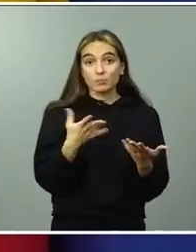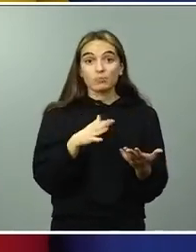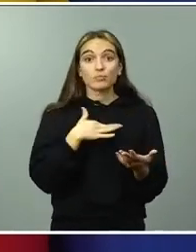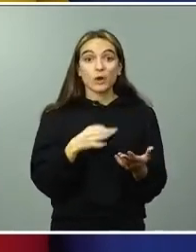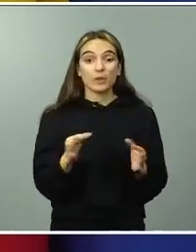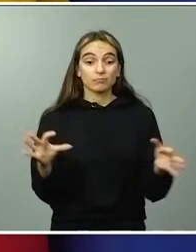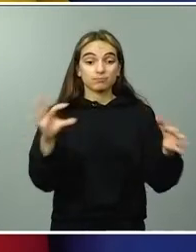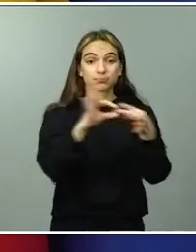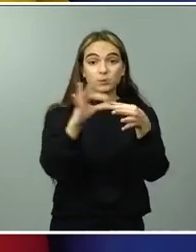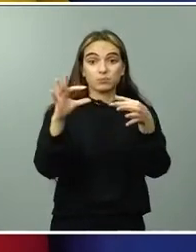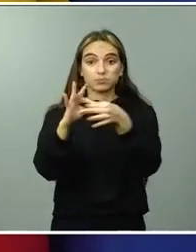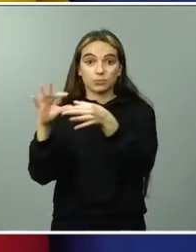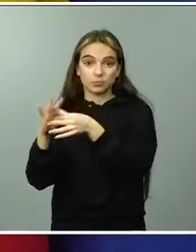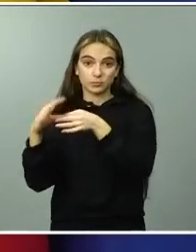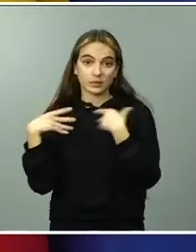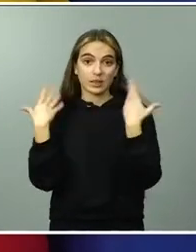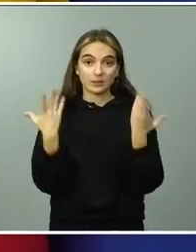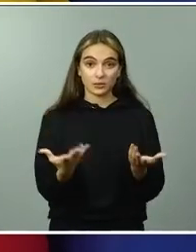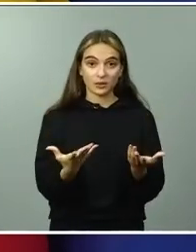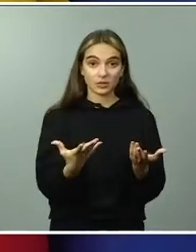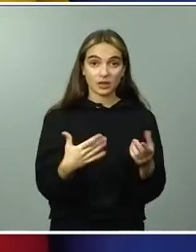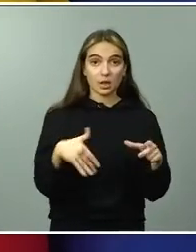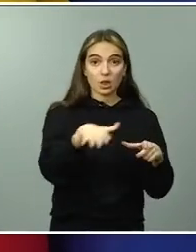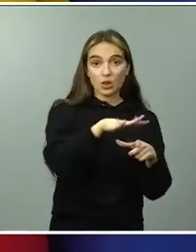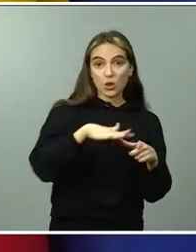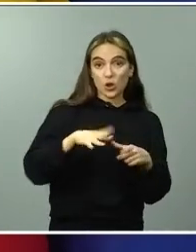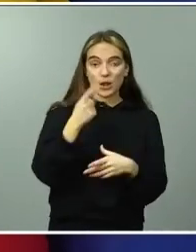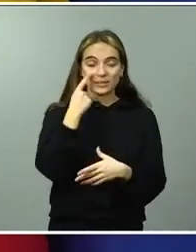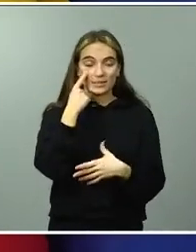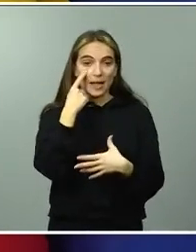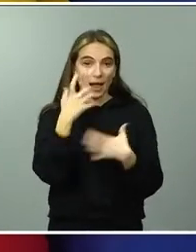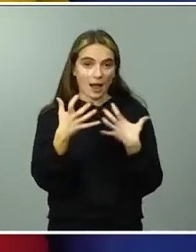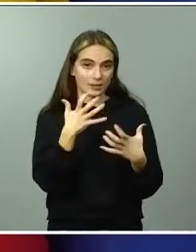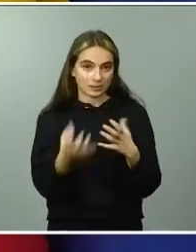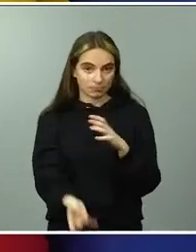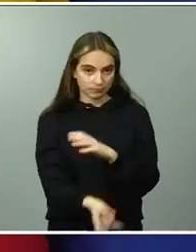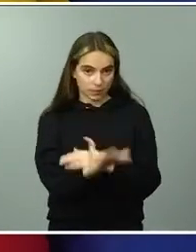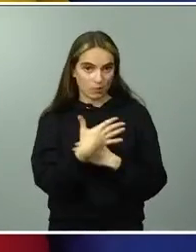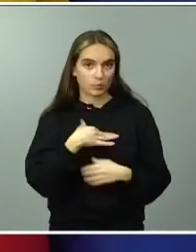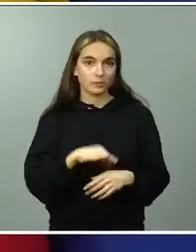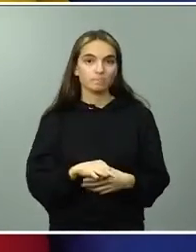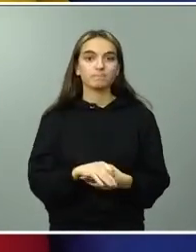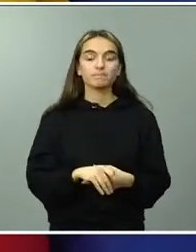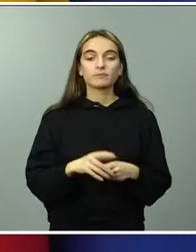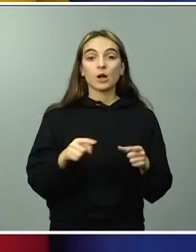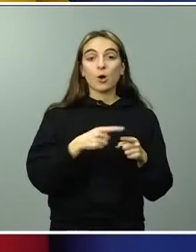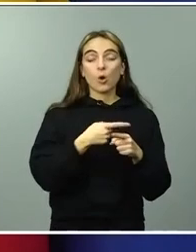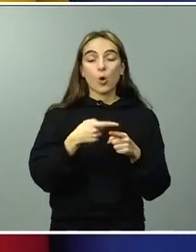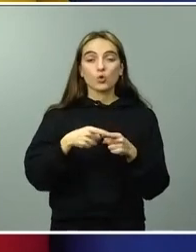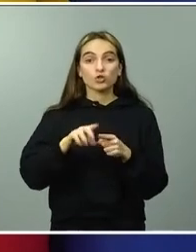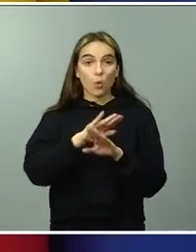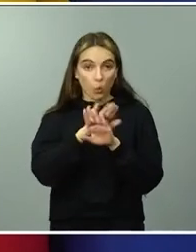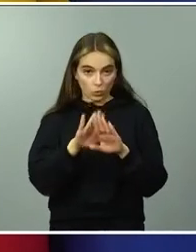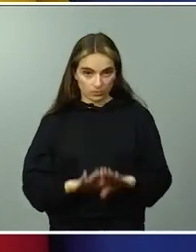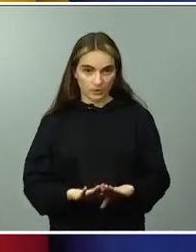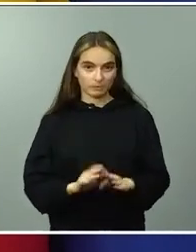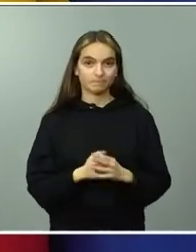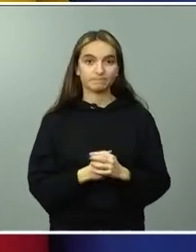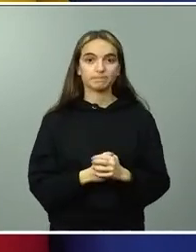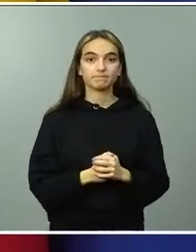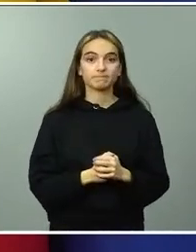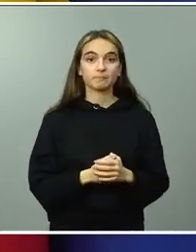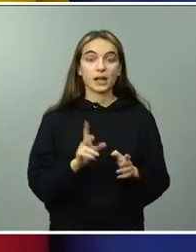los propios campus de las artes. Y la última reseña, la referida por supuesto al profesorado.